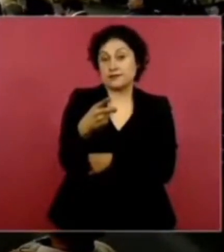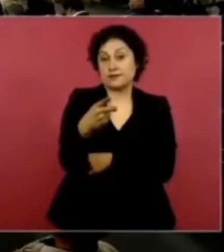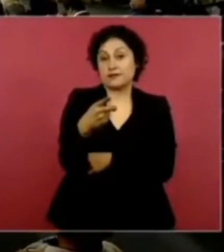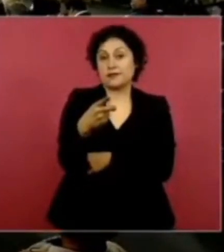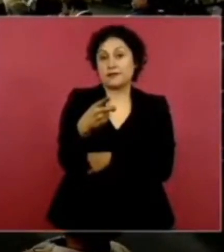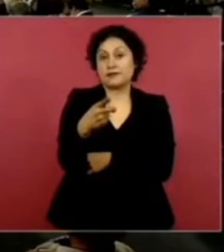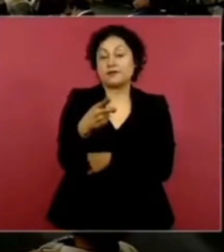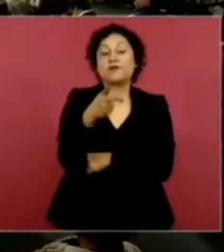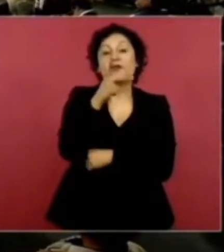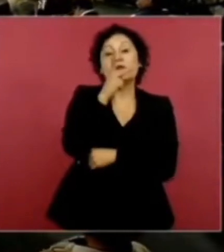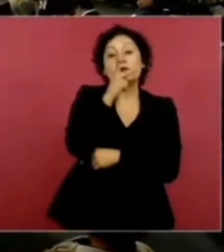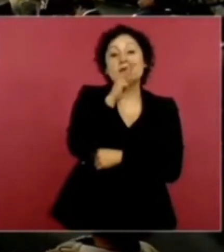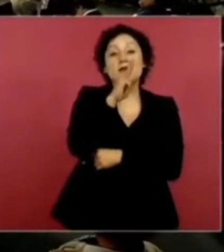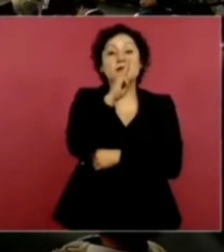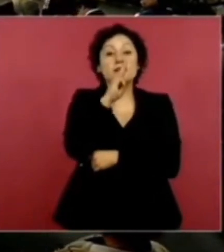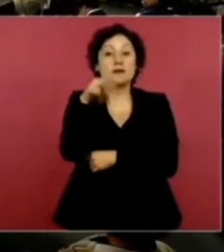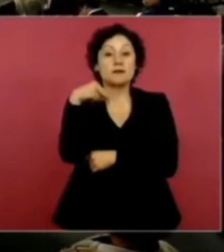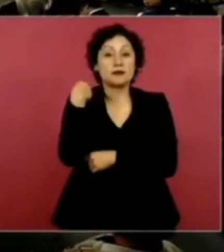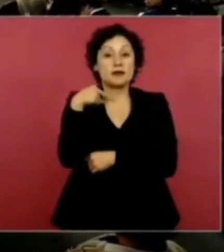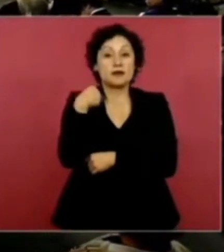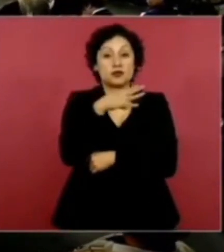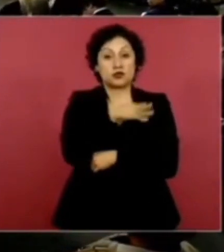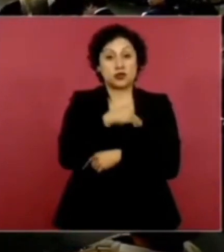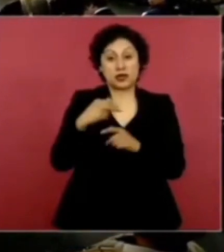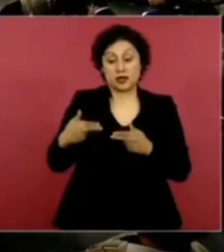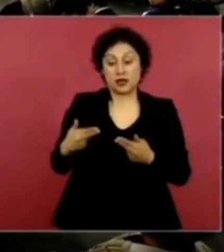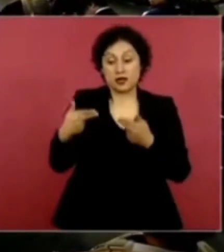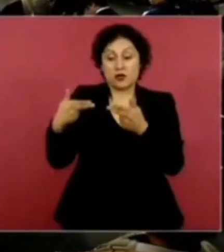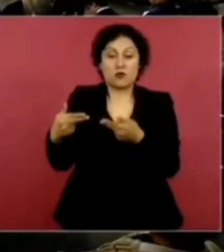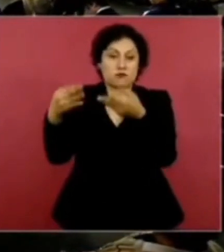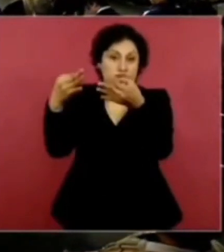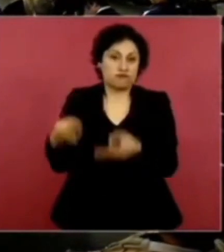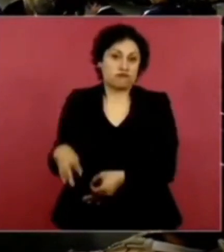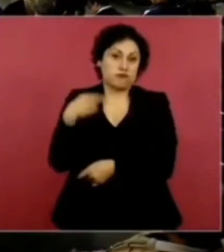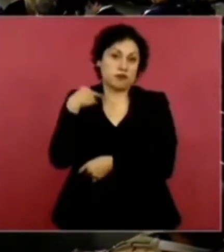de veracruzanos son veracruzanos. Y mi papá era de Veracruz,